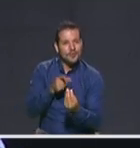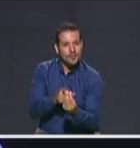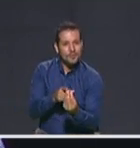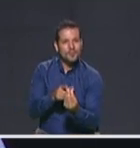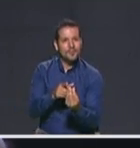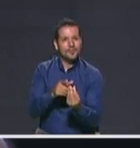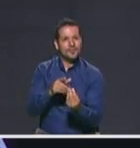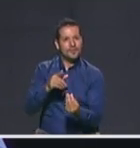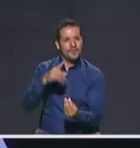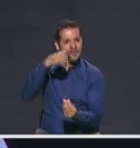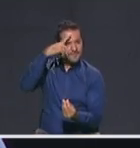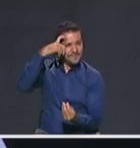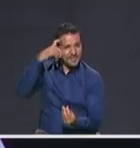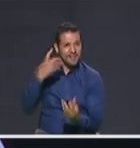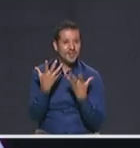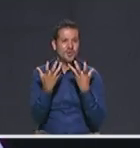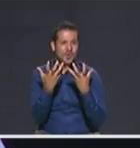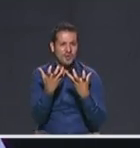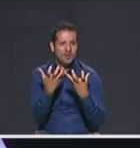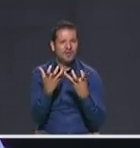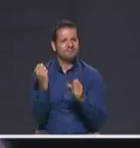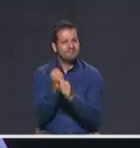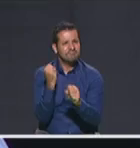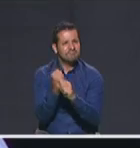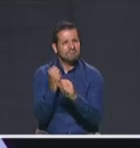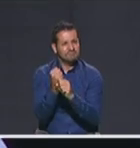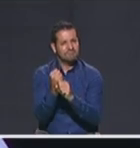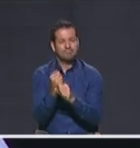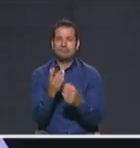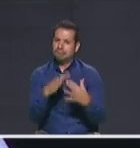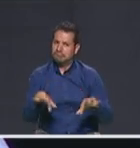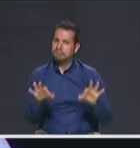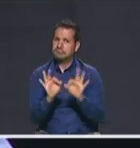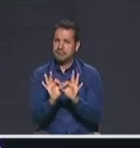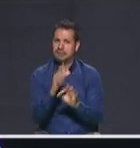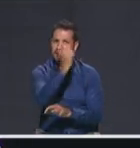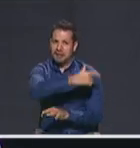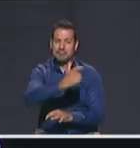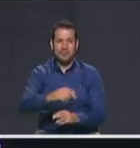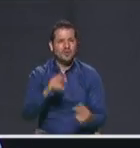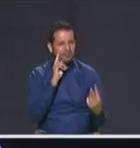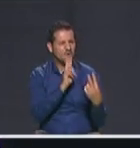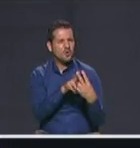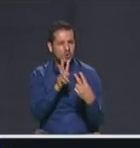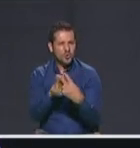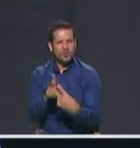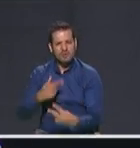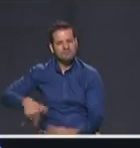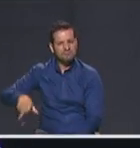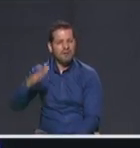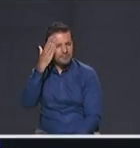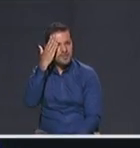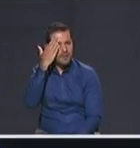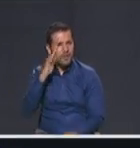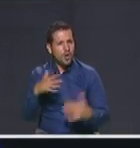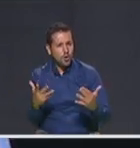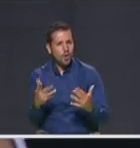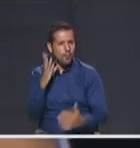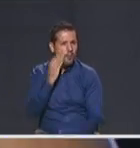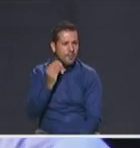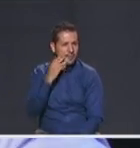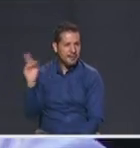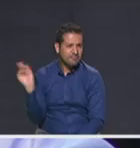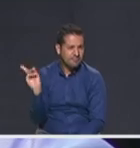continúe con la obra de él en la ciudad. Eso es muy importante. La gente nos conoce, sabe cómo trabajamos, sabe cómo lo hacemos.